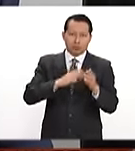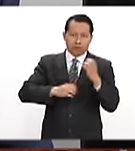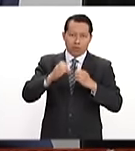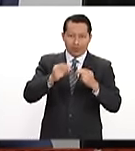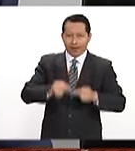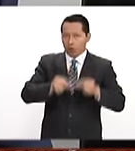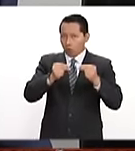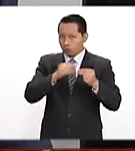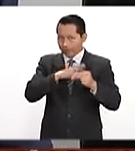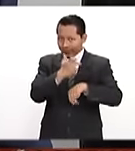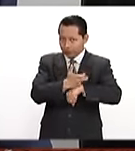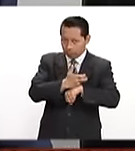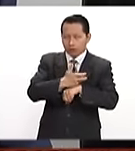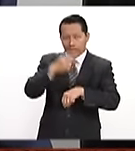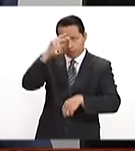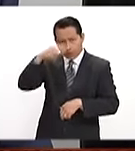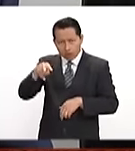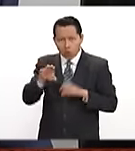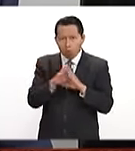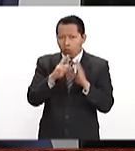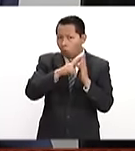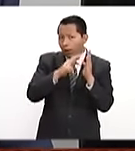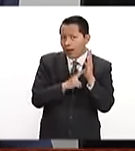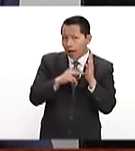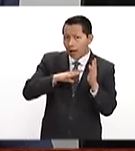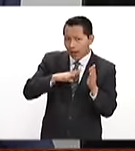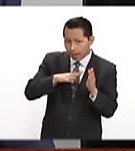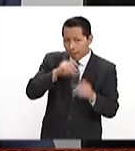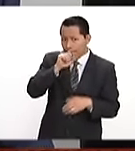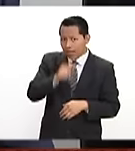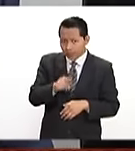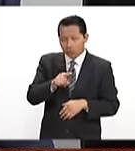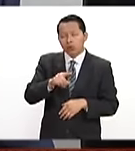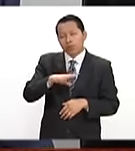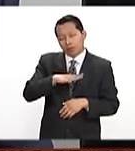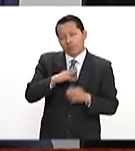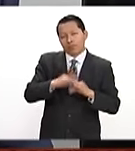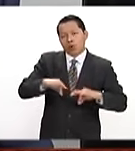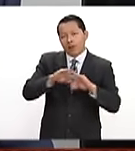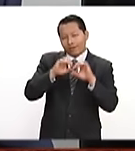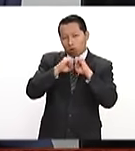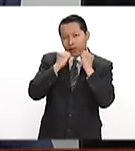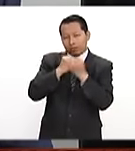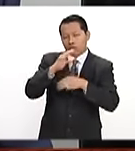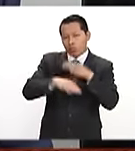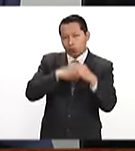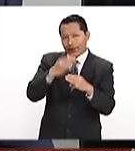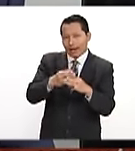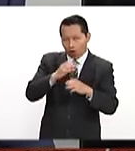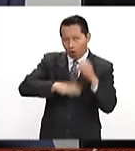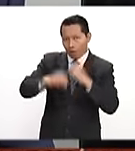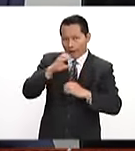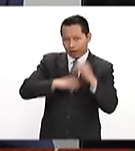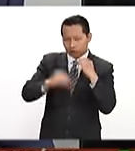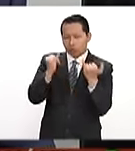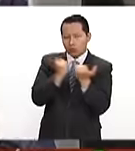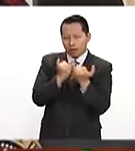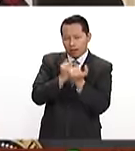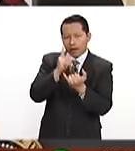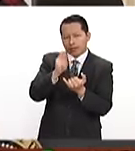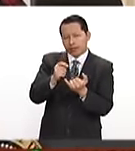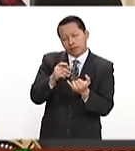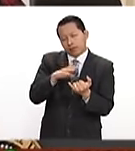entre México y Estados Unidos a partir de las reglas de la Organización Mundial de Comercio. Ese no es nuestra preferencia, ni tampoco esa será nuestra